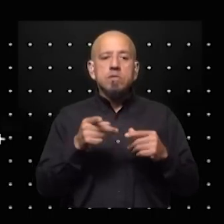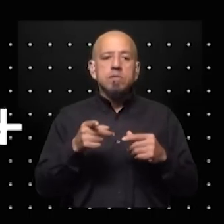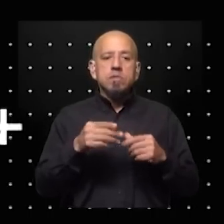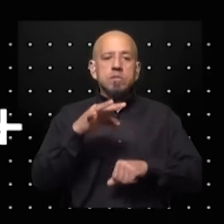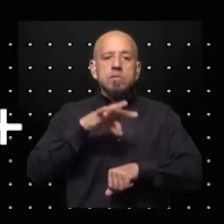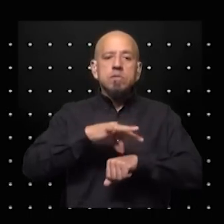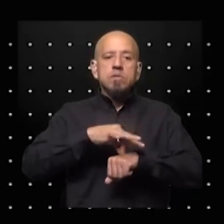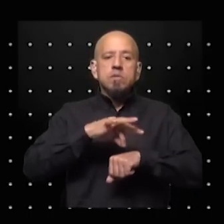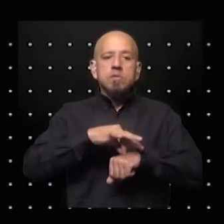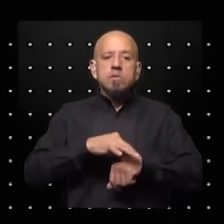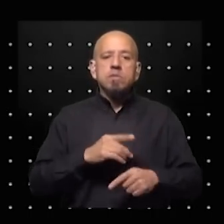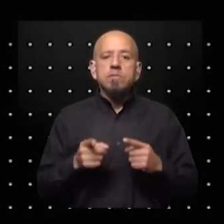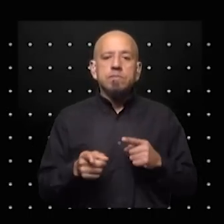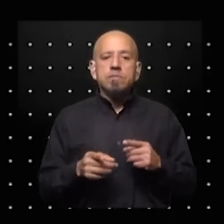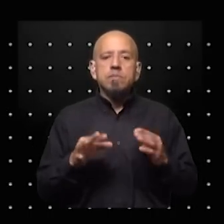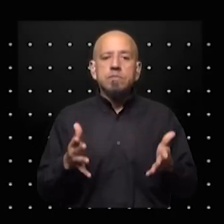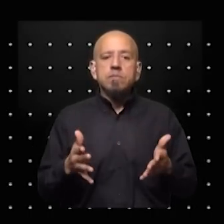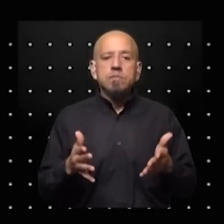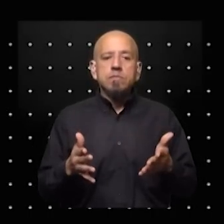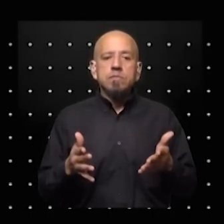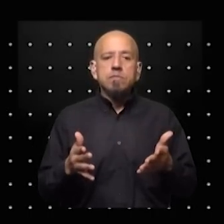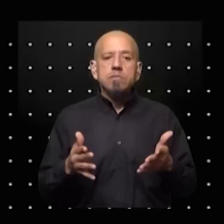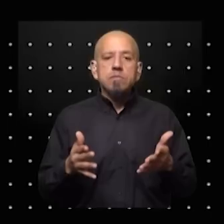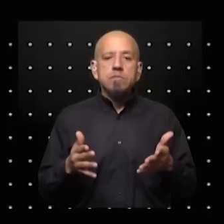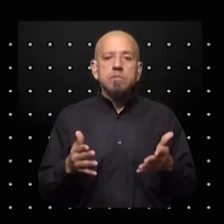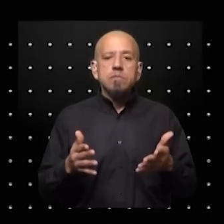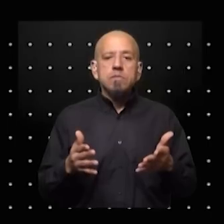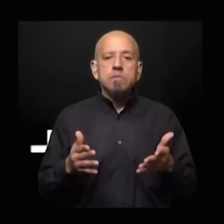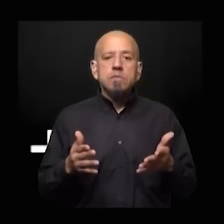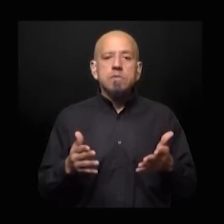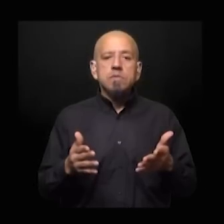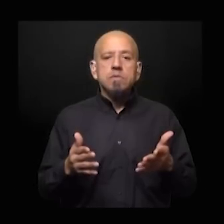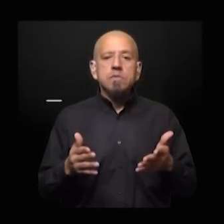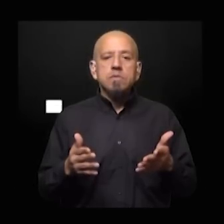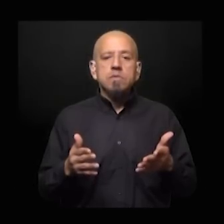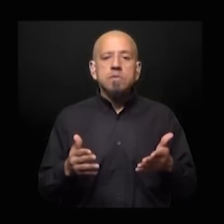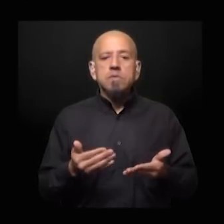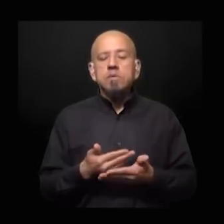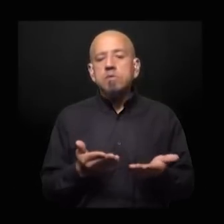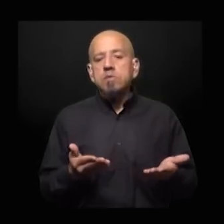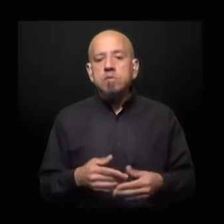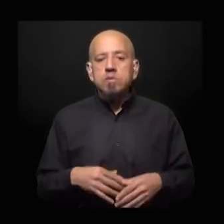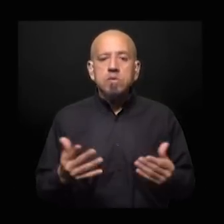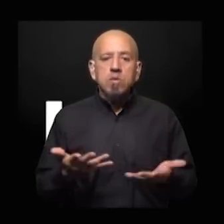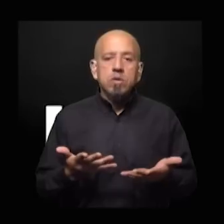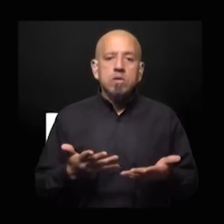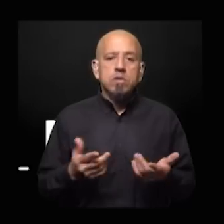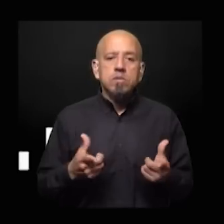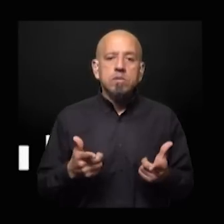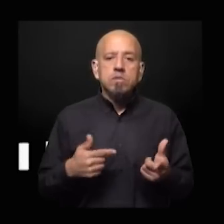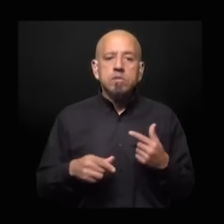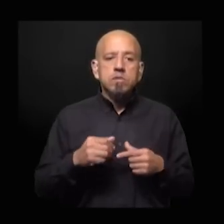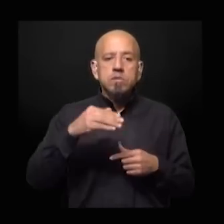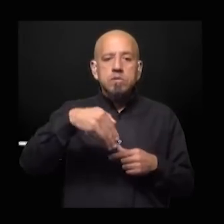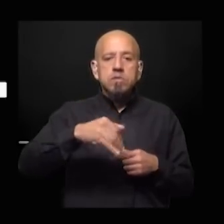etcétera y bueno y ha puesto un candidato que no para darle una oportunidad porque no estuvo ahora Milei